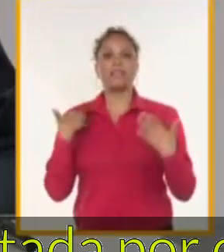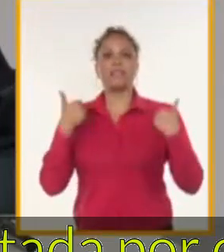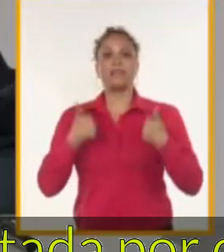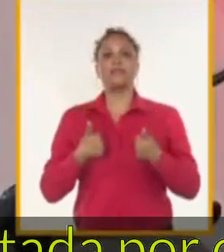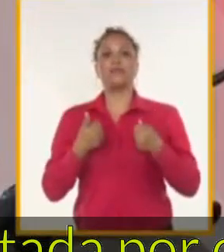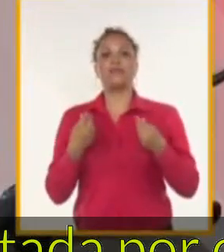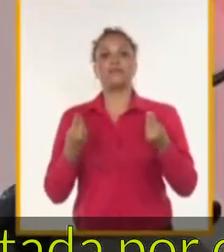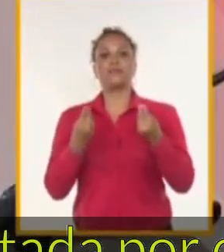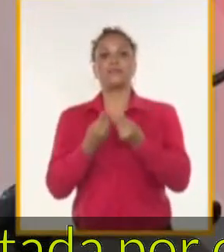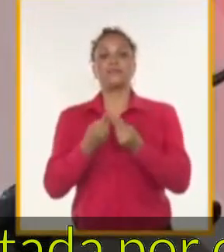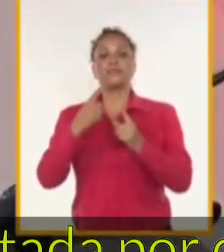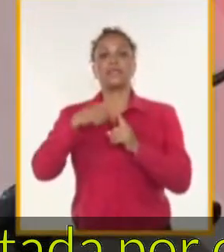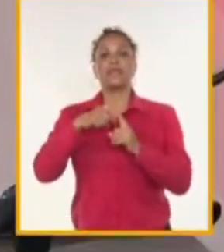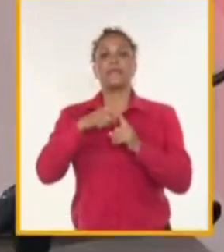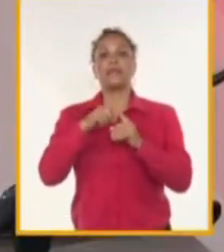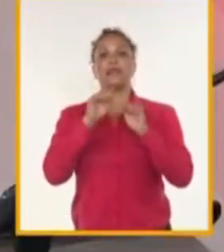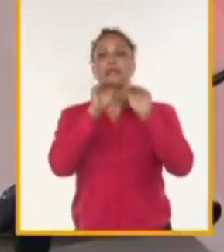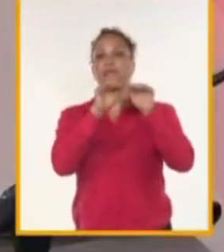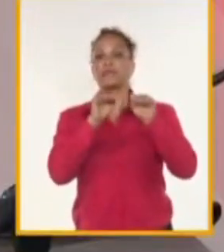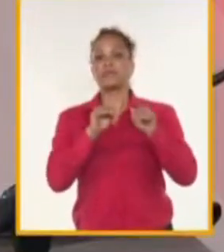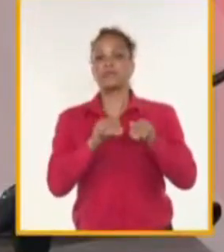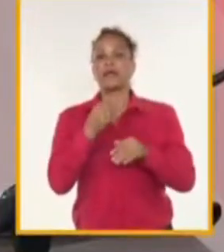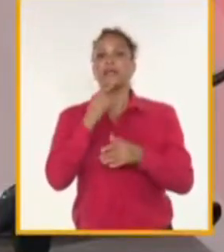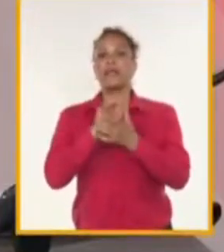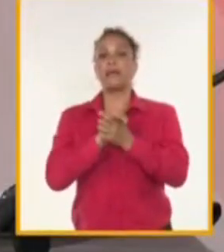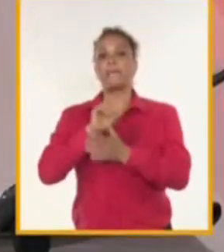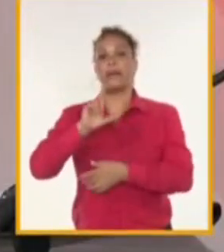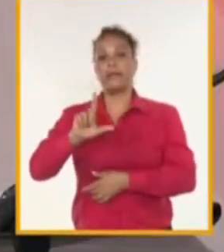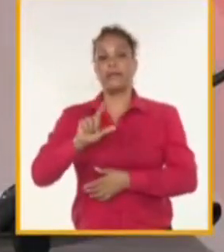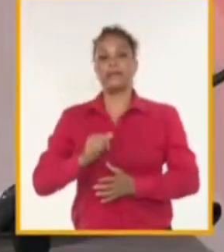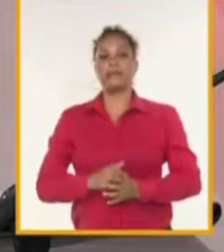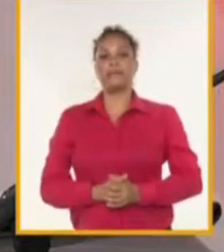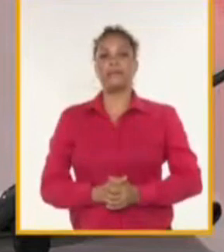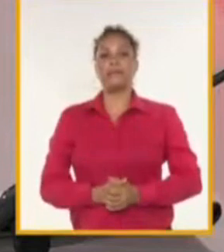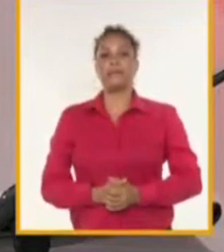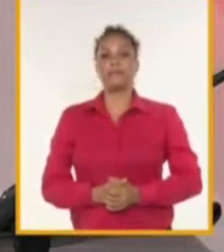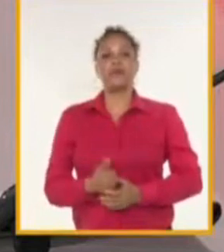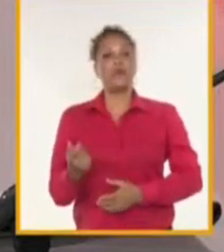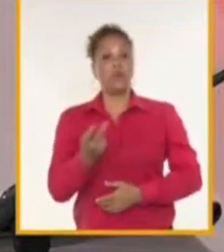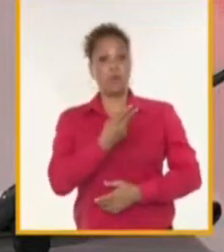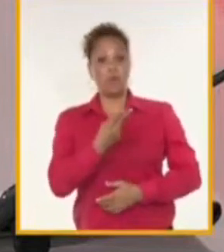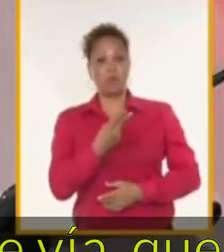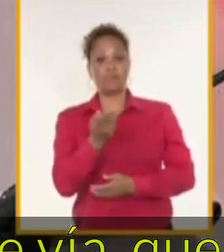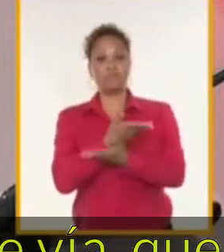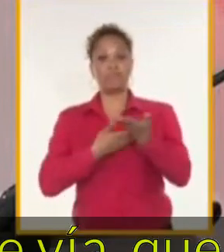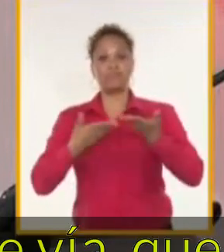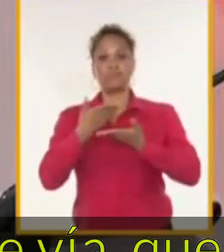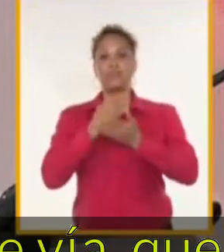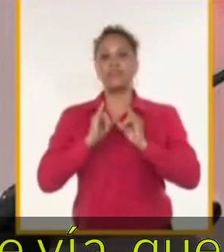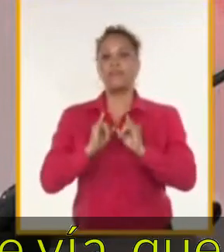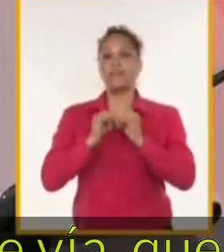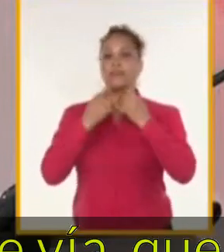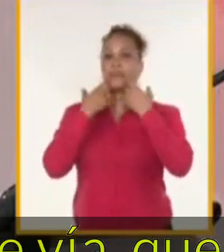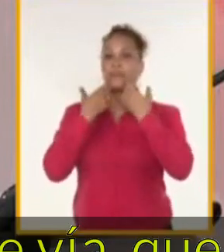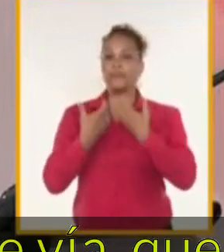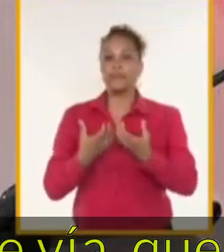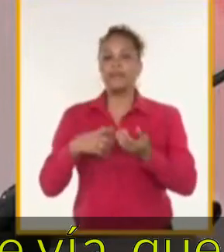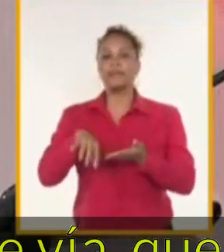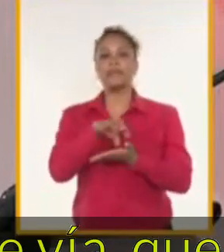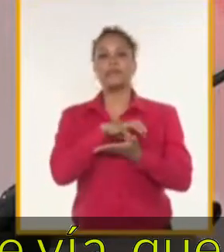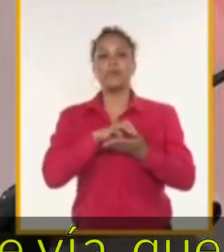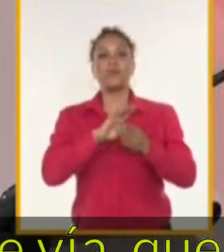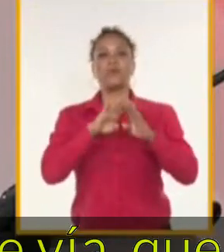de la terminal de contenedores del Mariel. Con ellos estaremos compartiendo información de primera mano sobre este importante